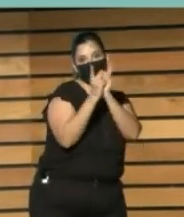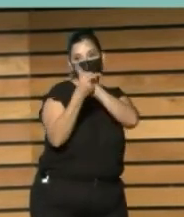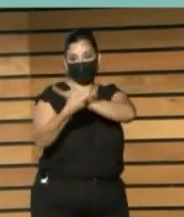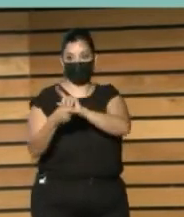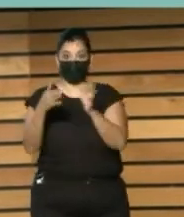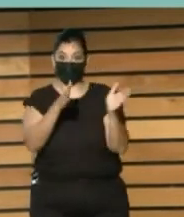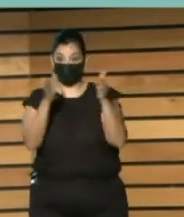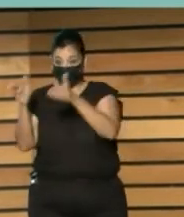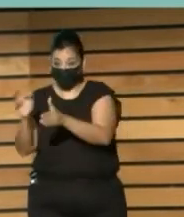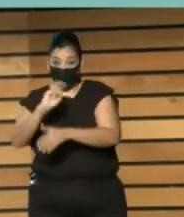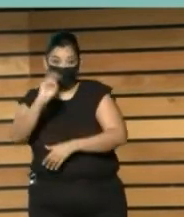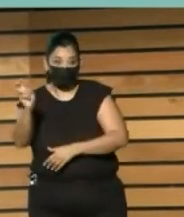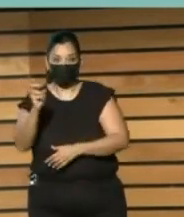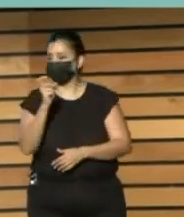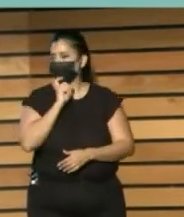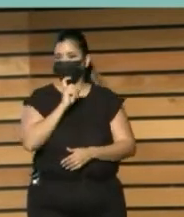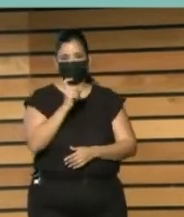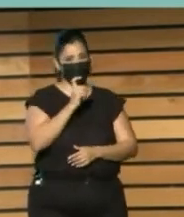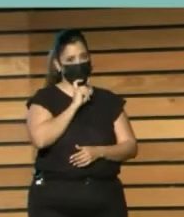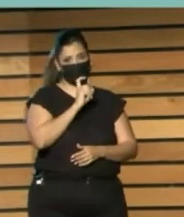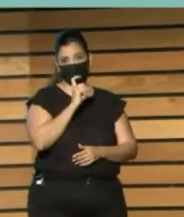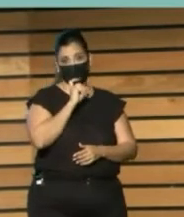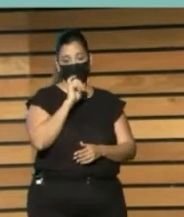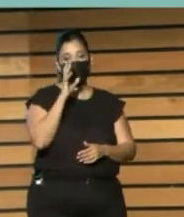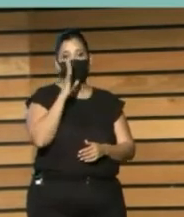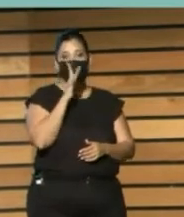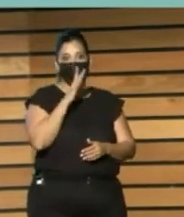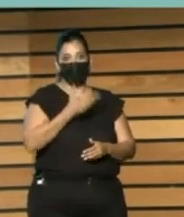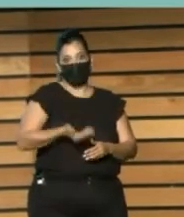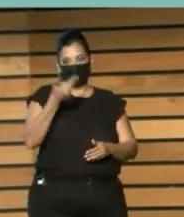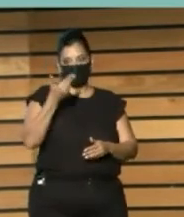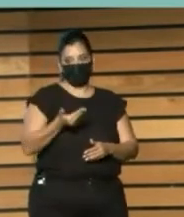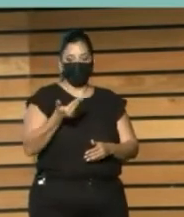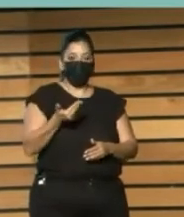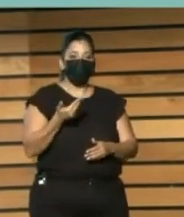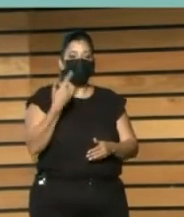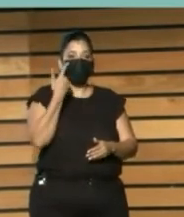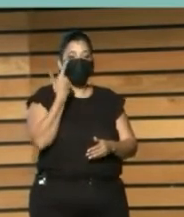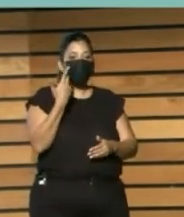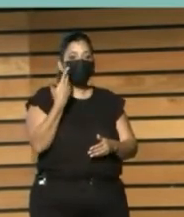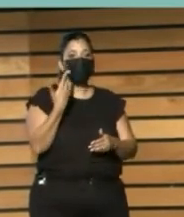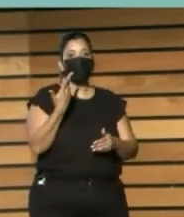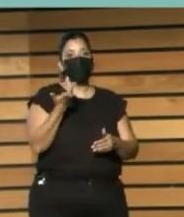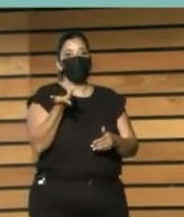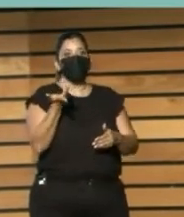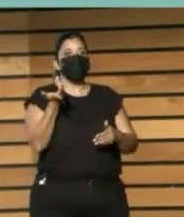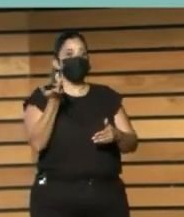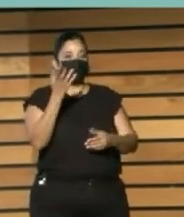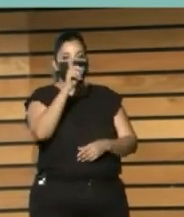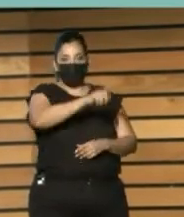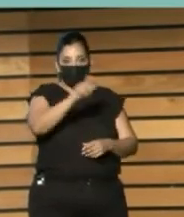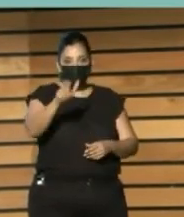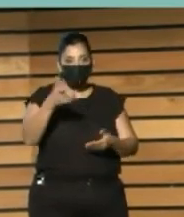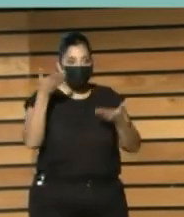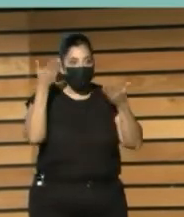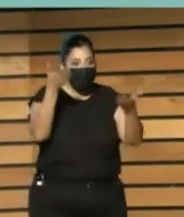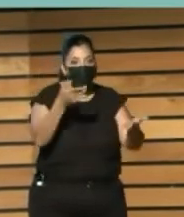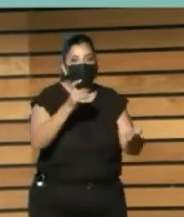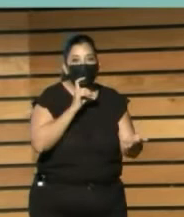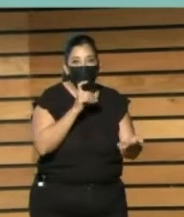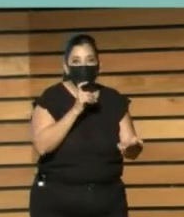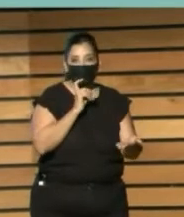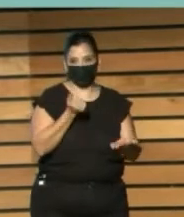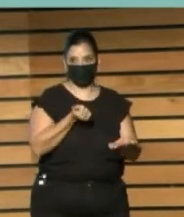Y Para ahora Enfocarnos En la misión Social De Las bibliotecas Eso